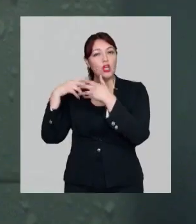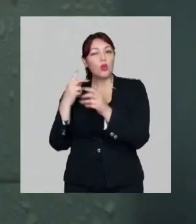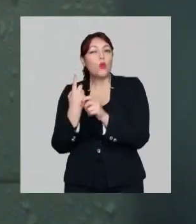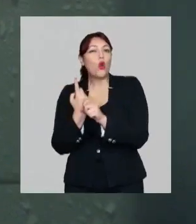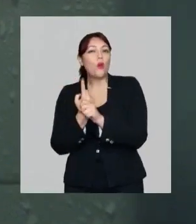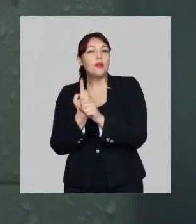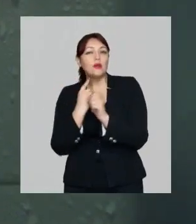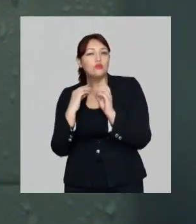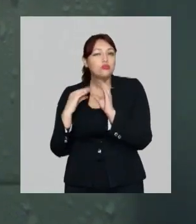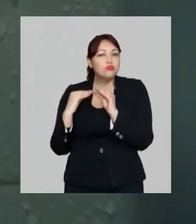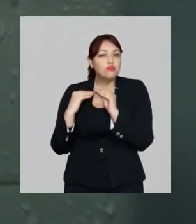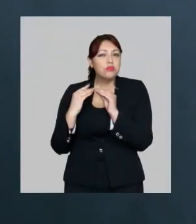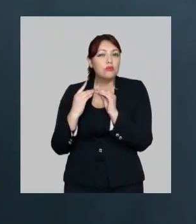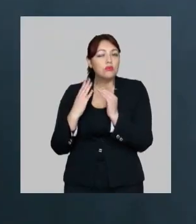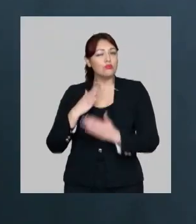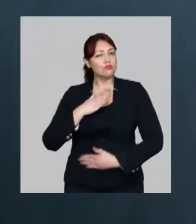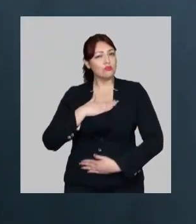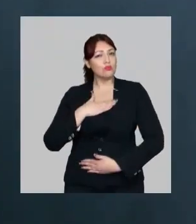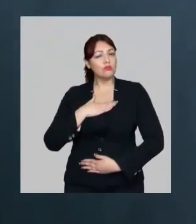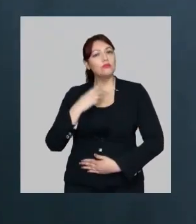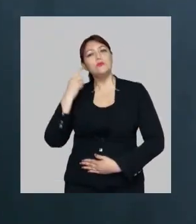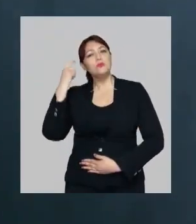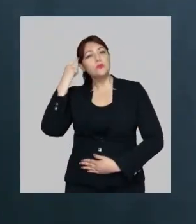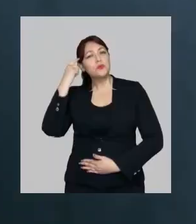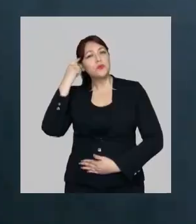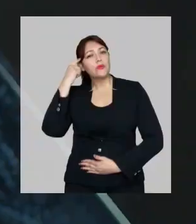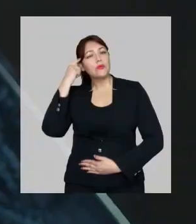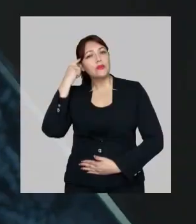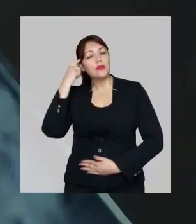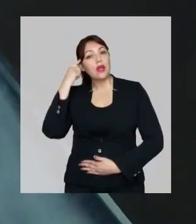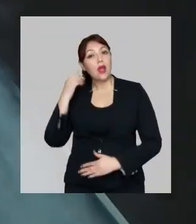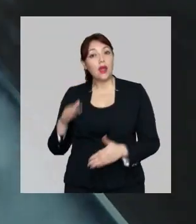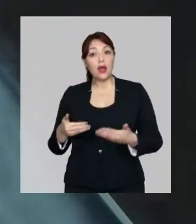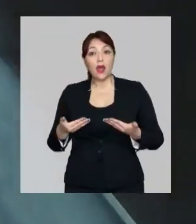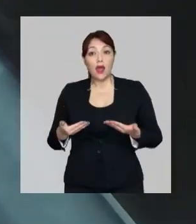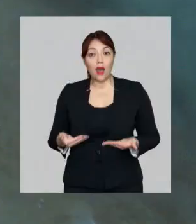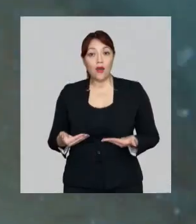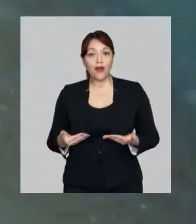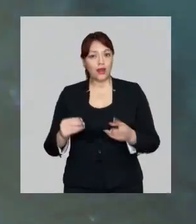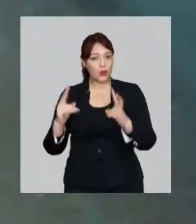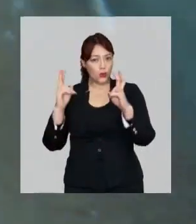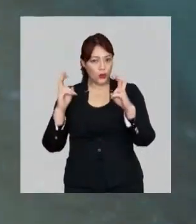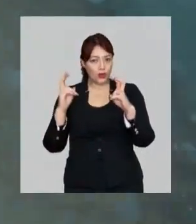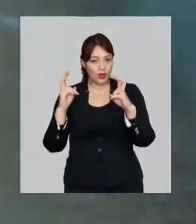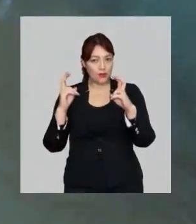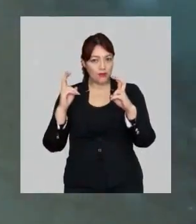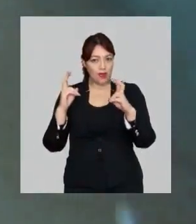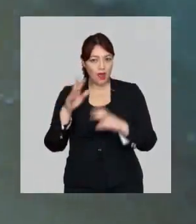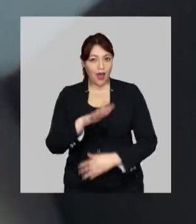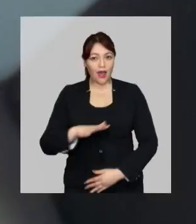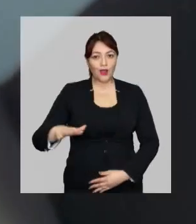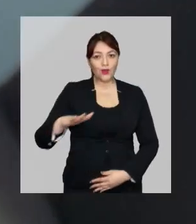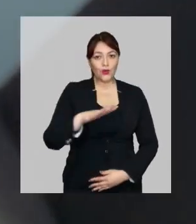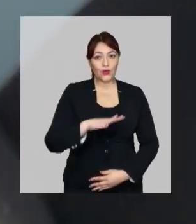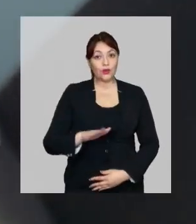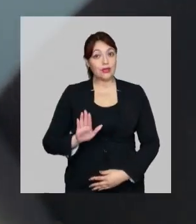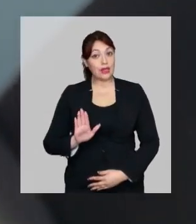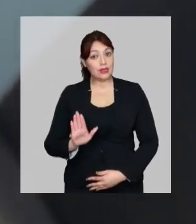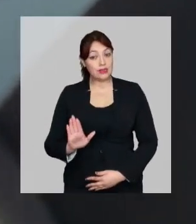Conversamos con nosotros mismos. Sacamos cosas en limpio. Y ahora último. Hay un temita que nos tiene a todos así.